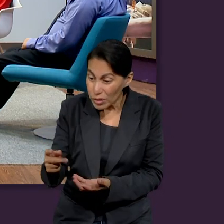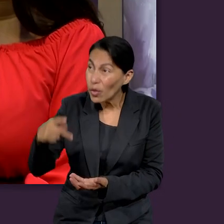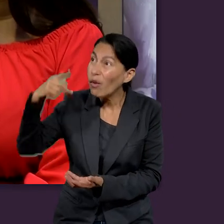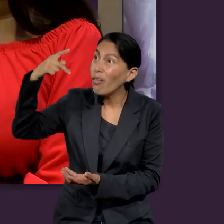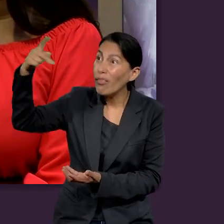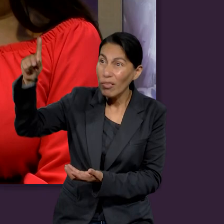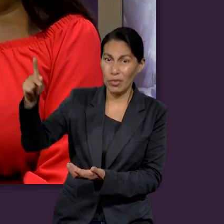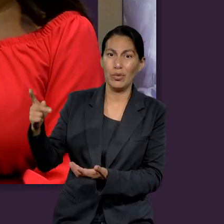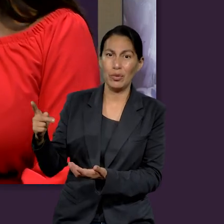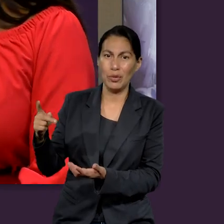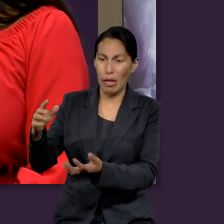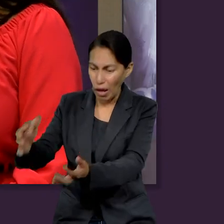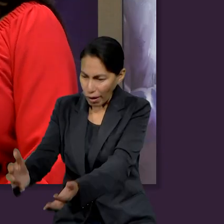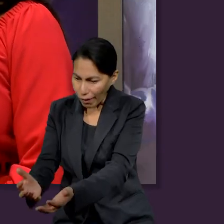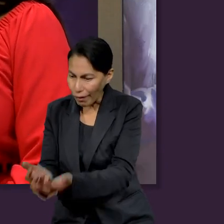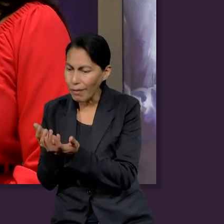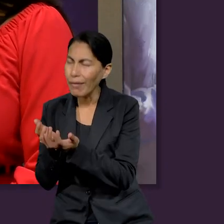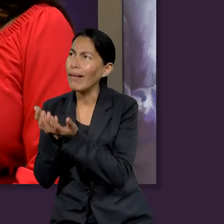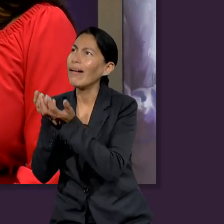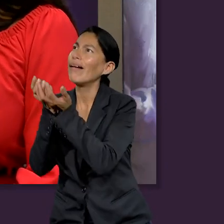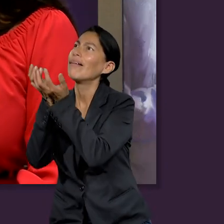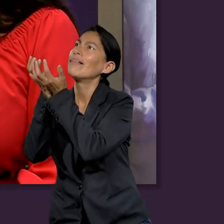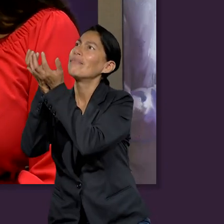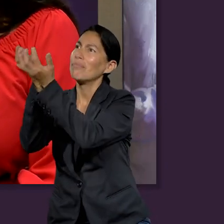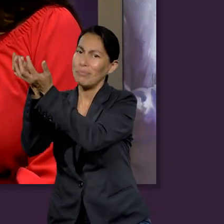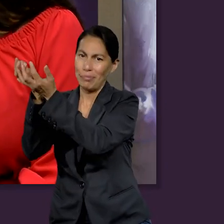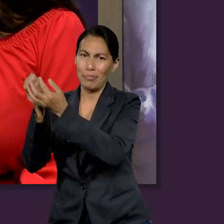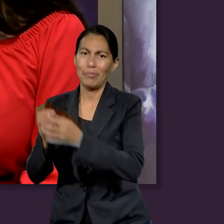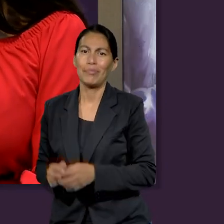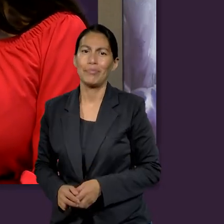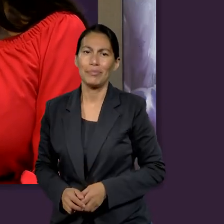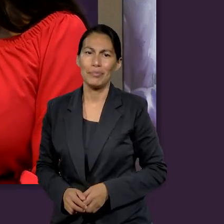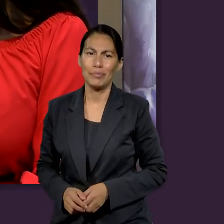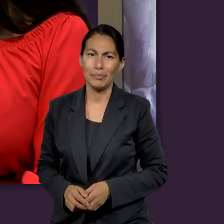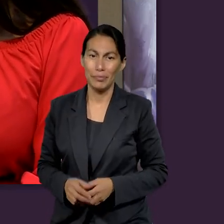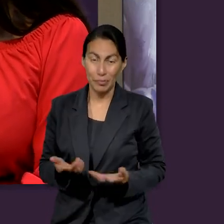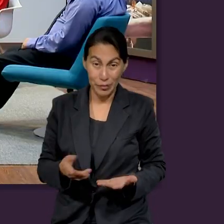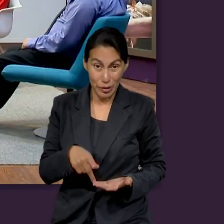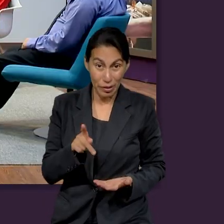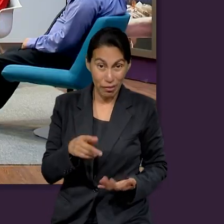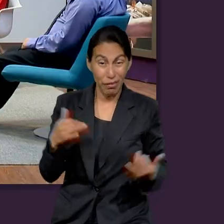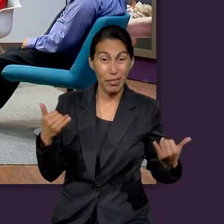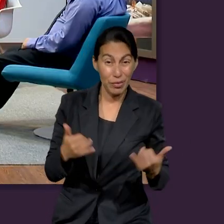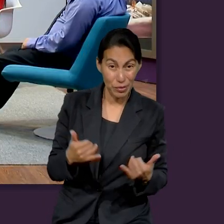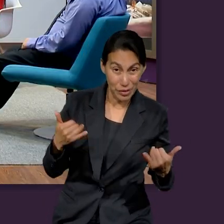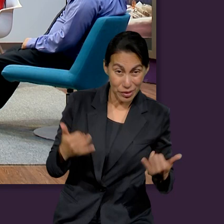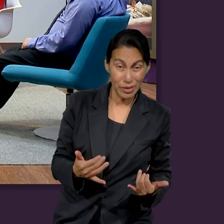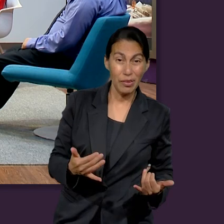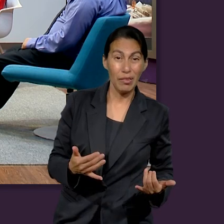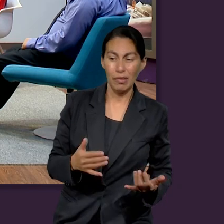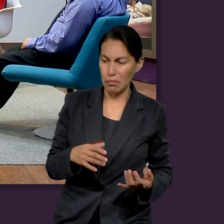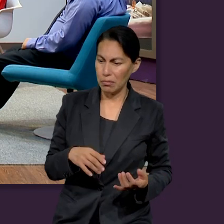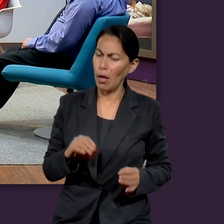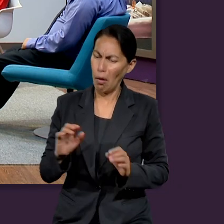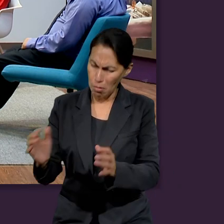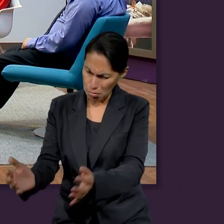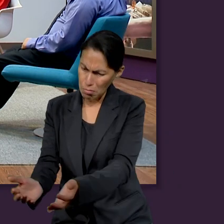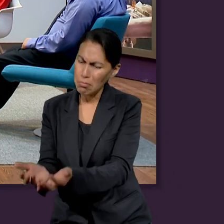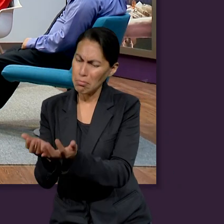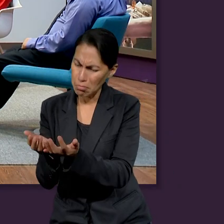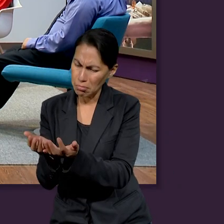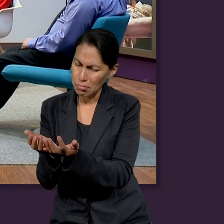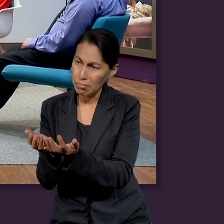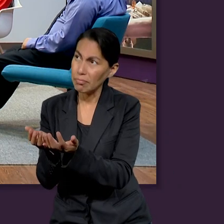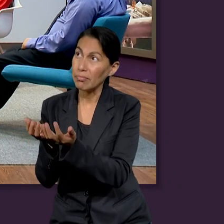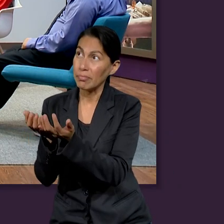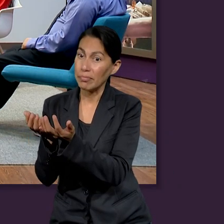a Dios, ya había dado una orden, lo toman, sí, pero lo dedican a él. O sea, lo debían dedicar a Dios. Y él lo que hizo fue,